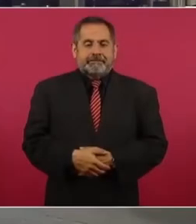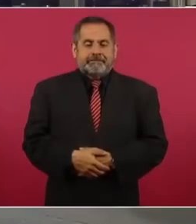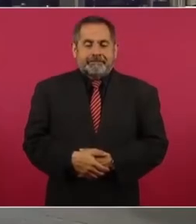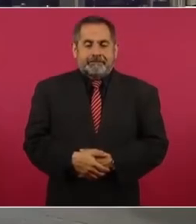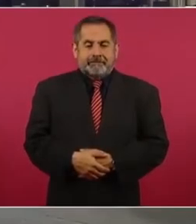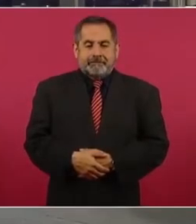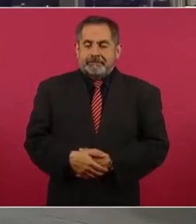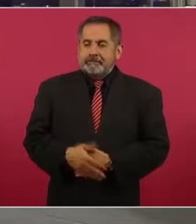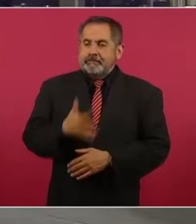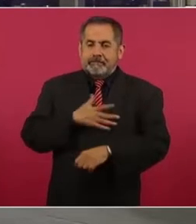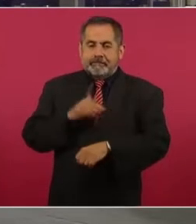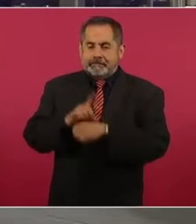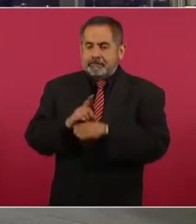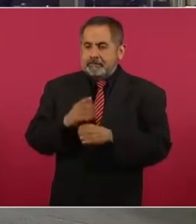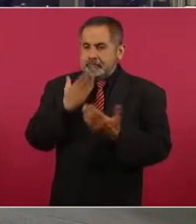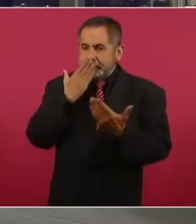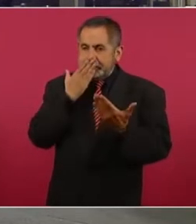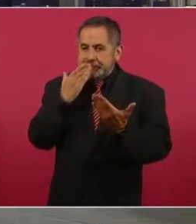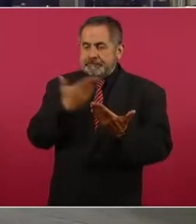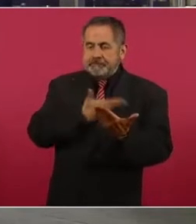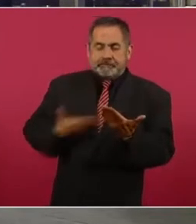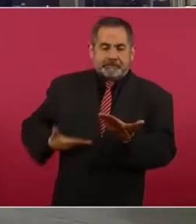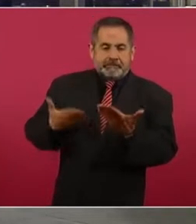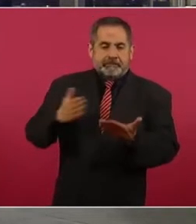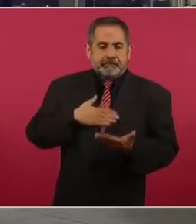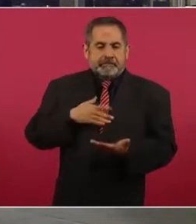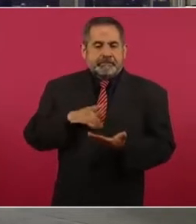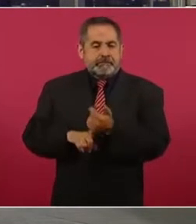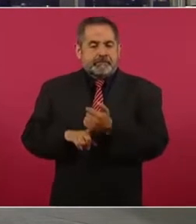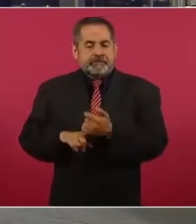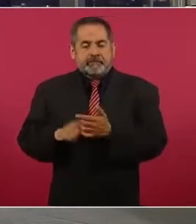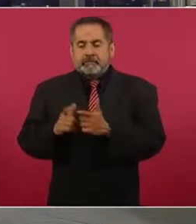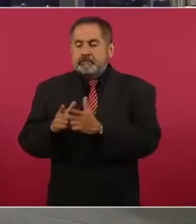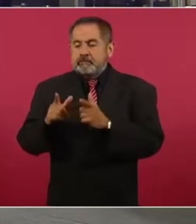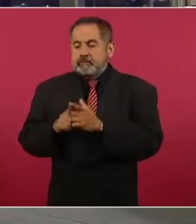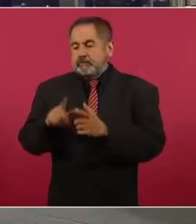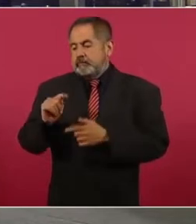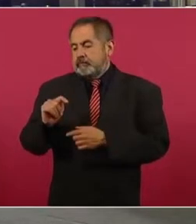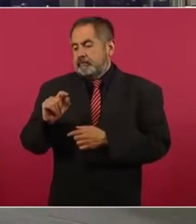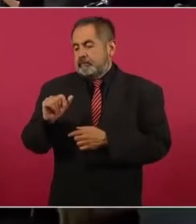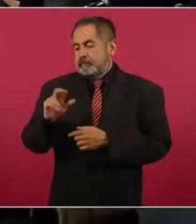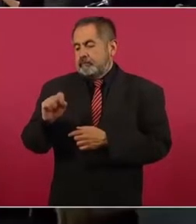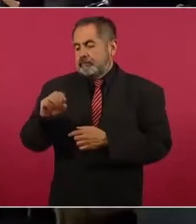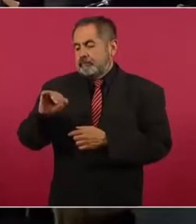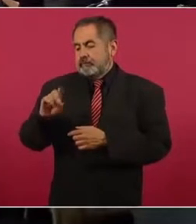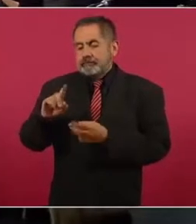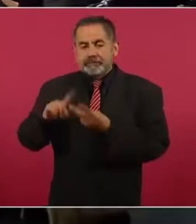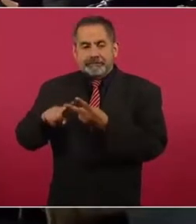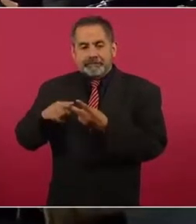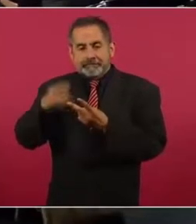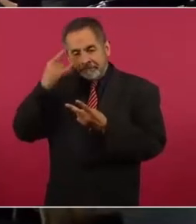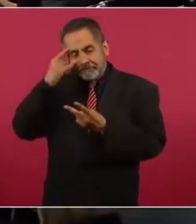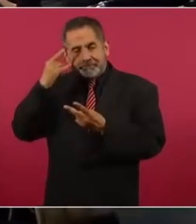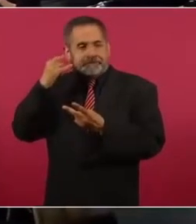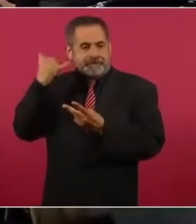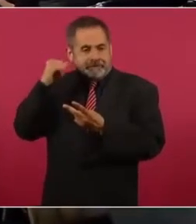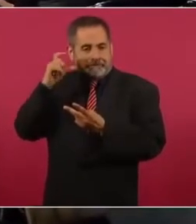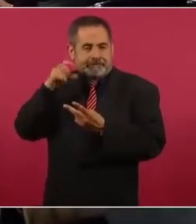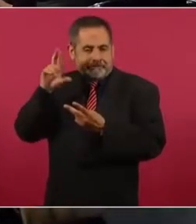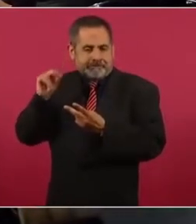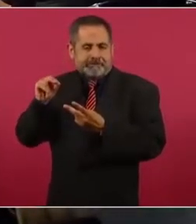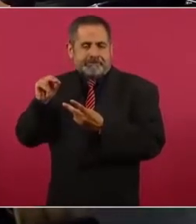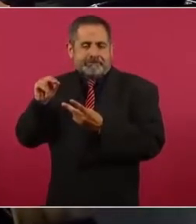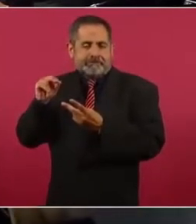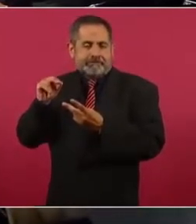Buenos días, señor presidente. Gracias. Janet Galindo, de Grupo Transmedia La Chispa, Campeche, Yucatán, Quintana Roo,